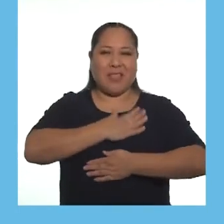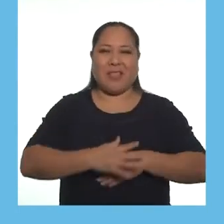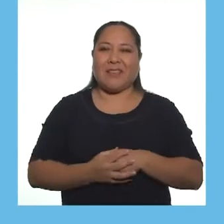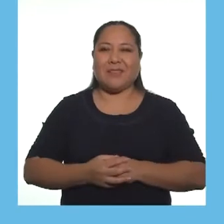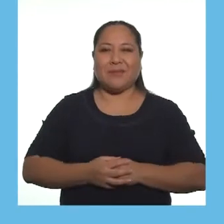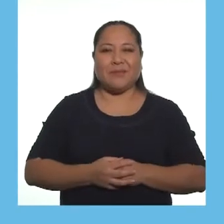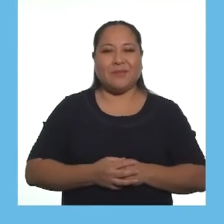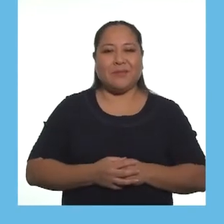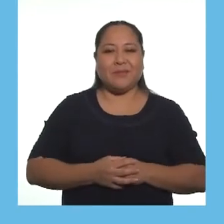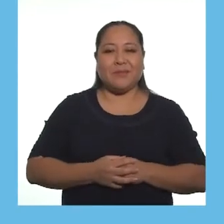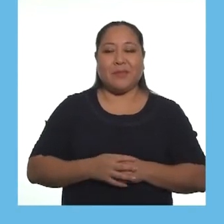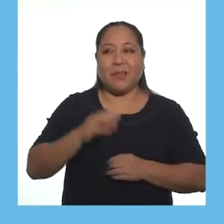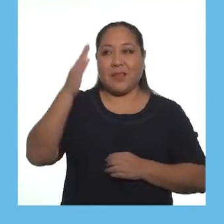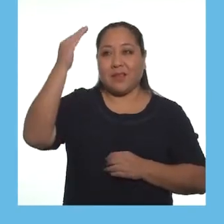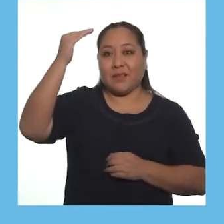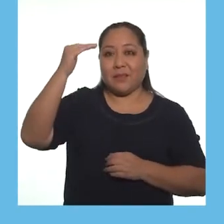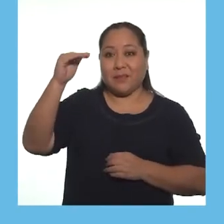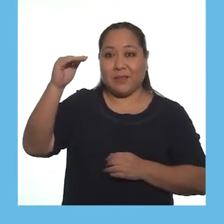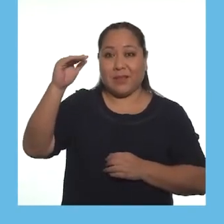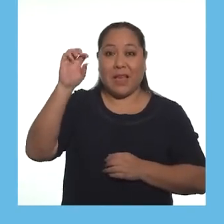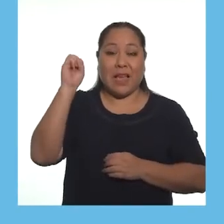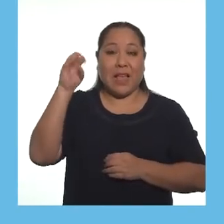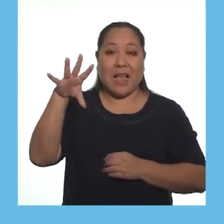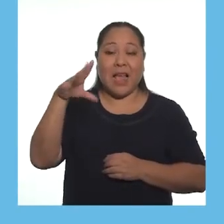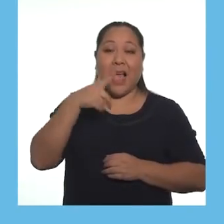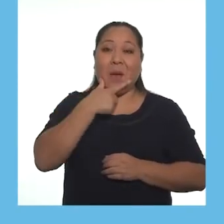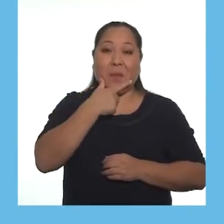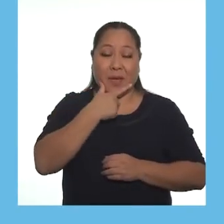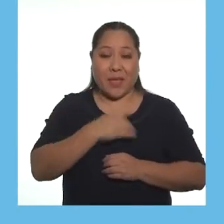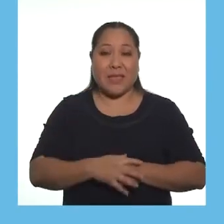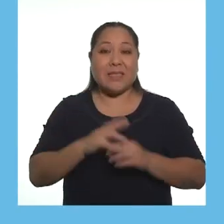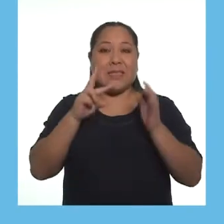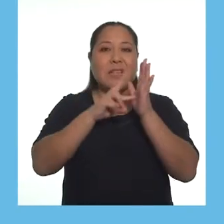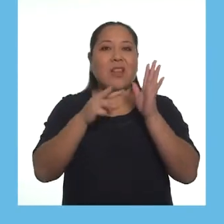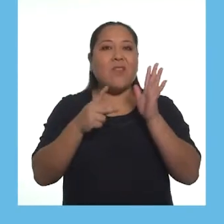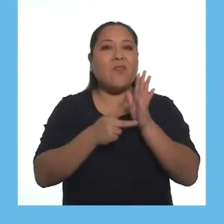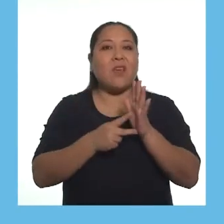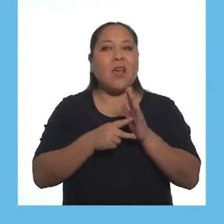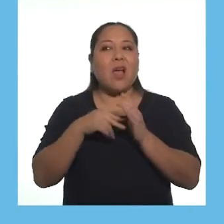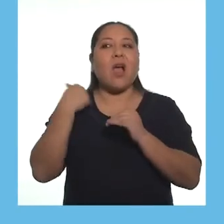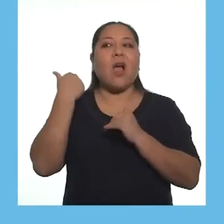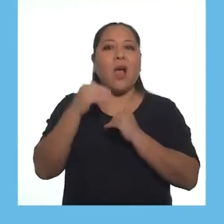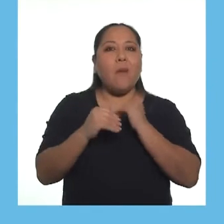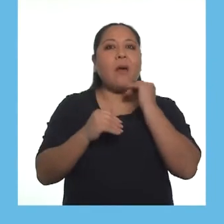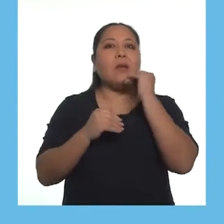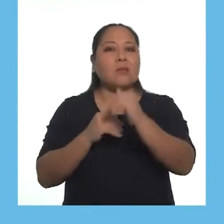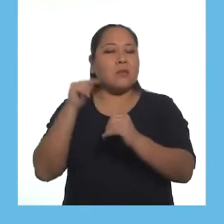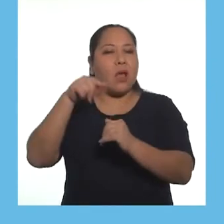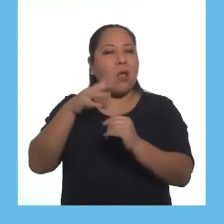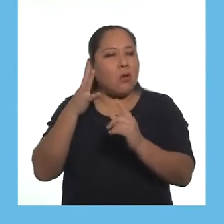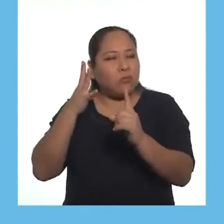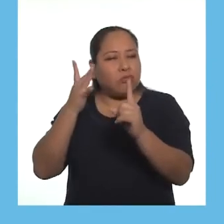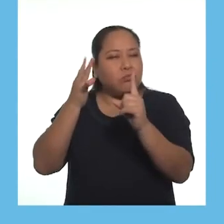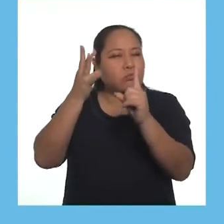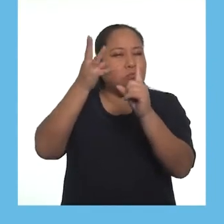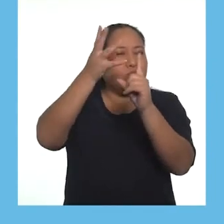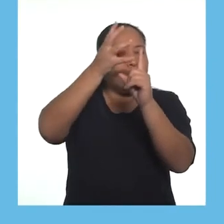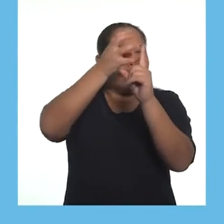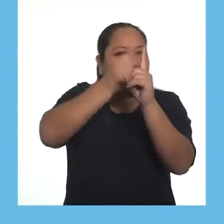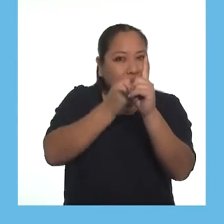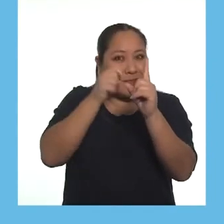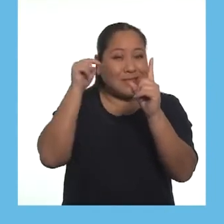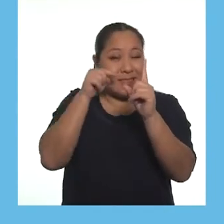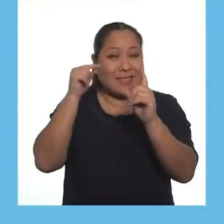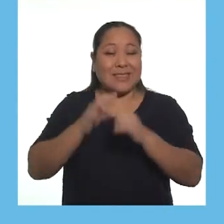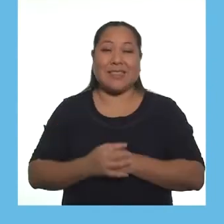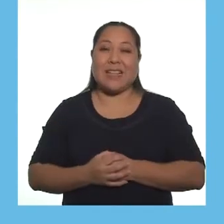disfrutarlos. La luz del semáforo en ámbar significa que están avanzando en el logro de